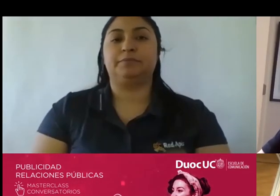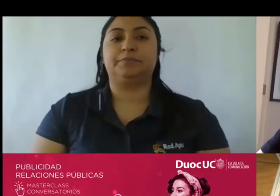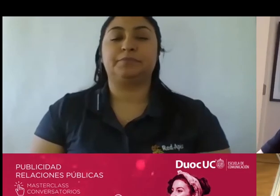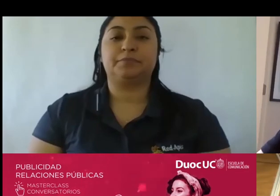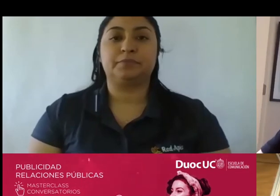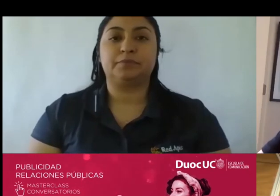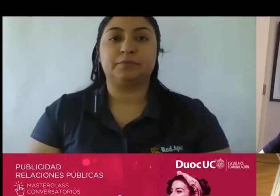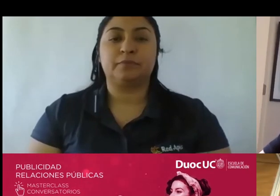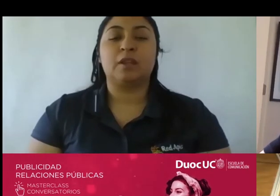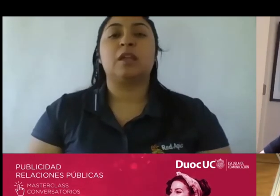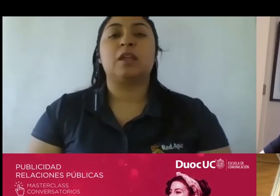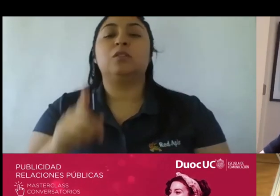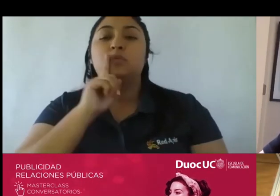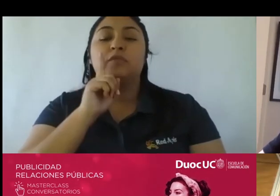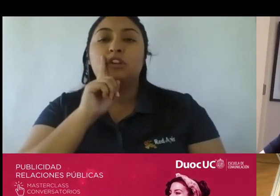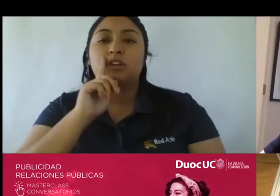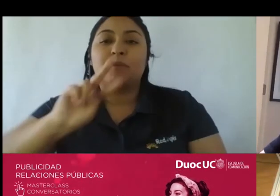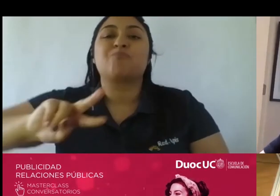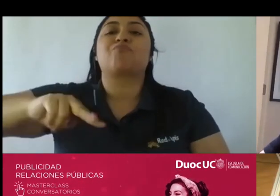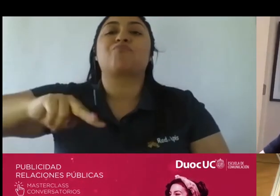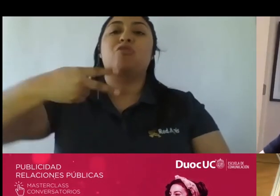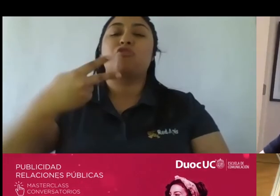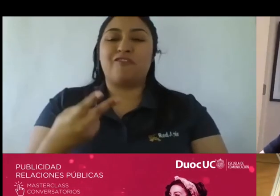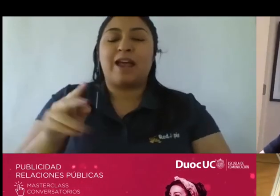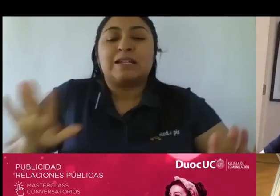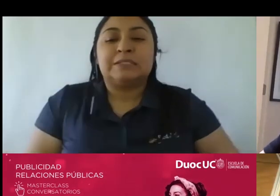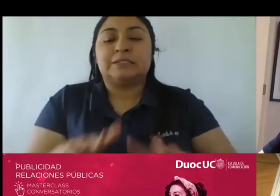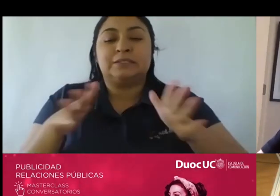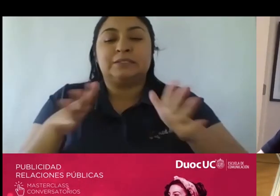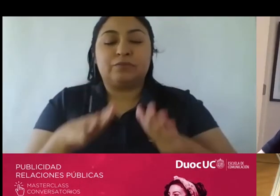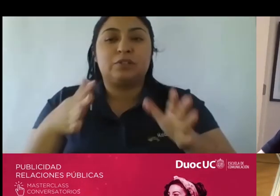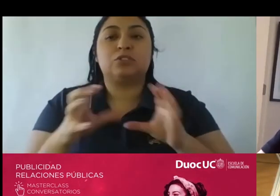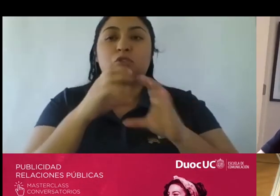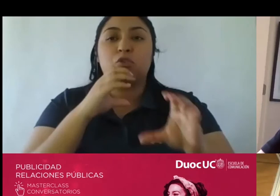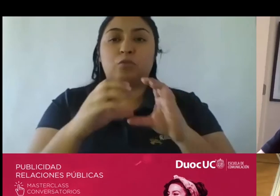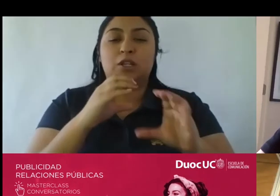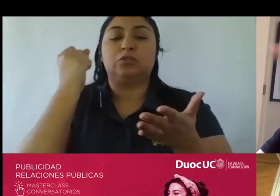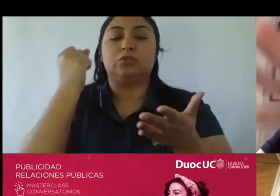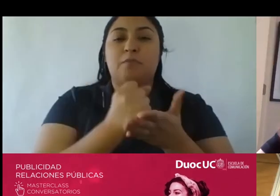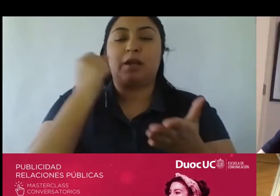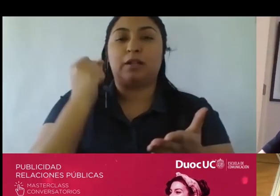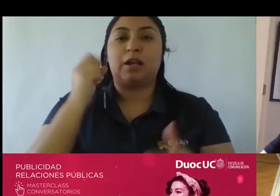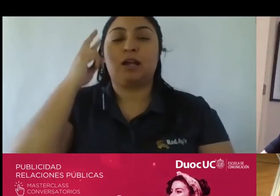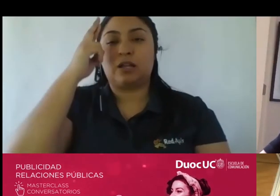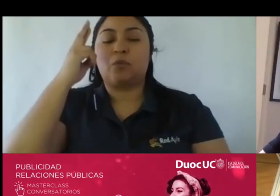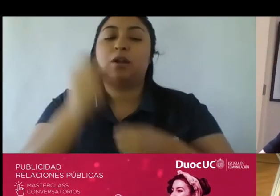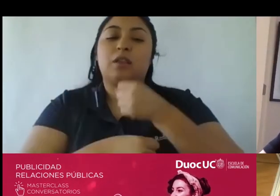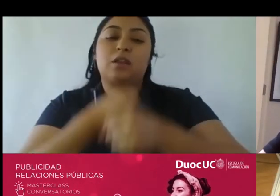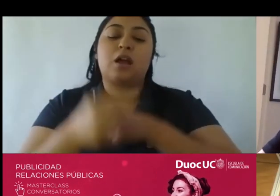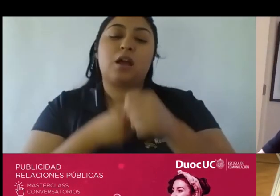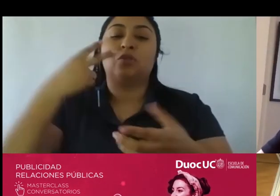redoblar por así decirlo después su esfuerzo de comunicación marcaria ¿se acuerdan que el año 2009 en adelante vimos un